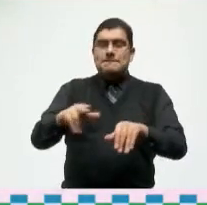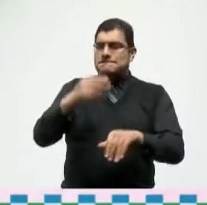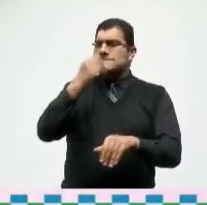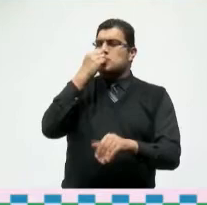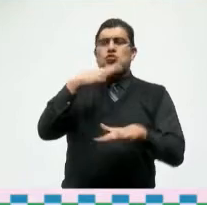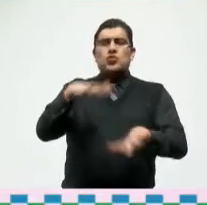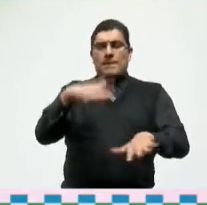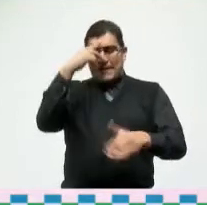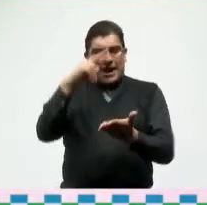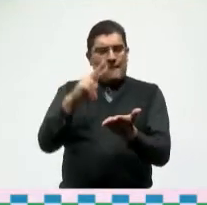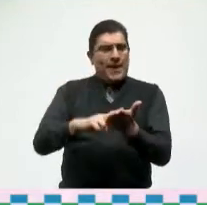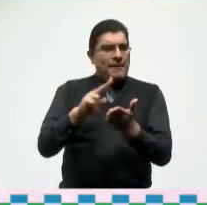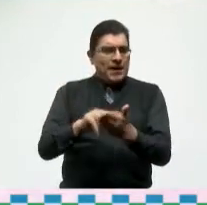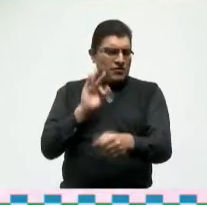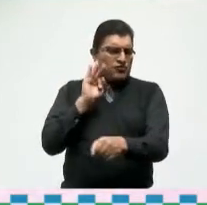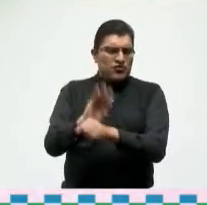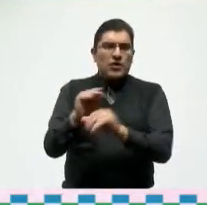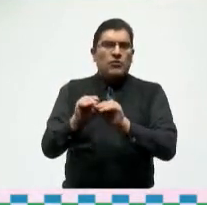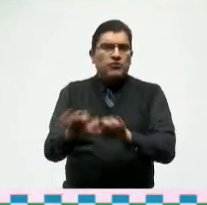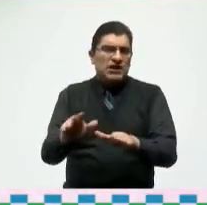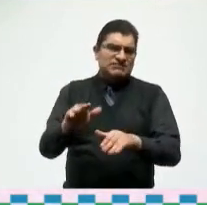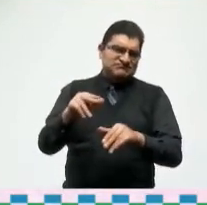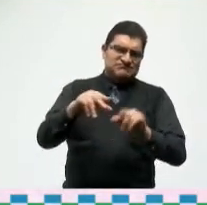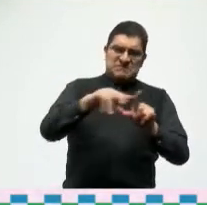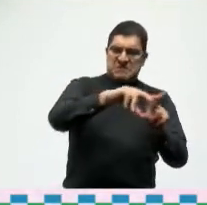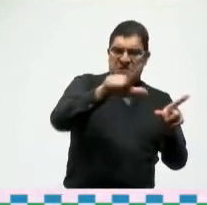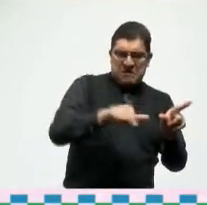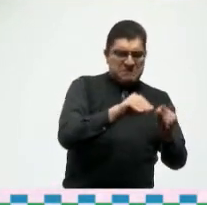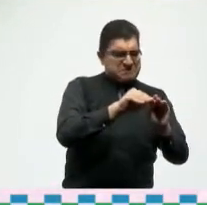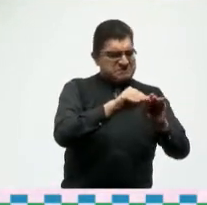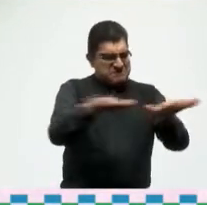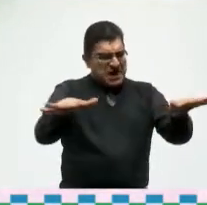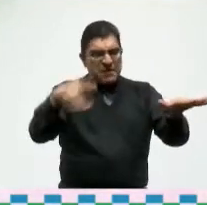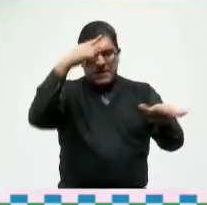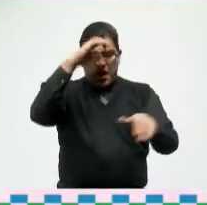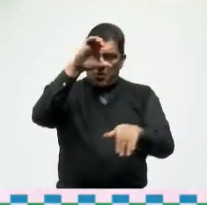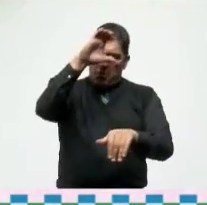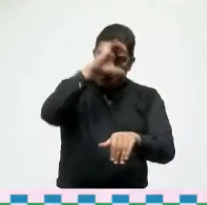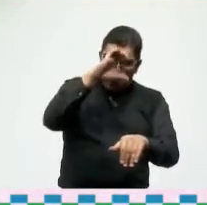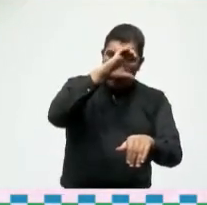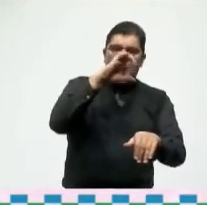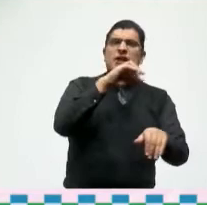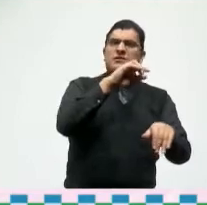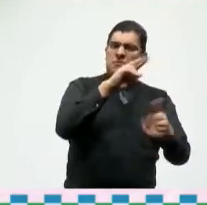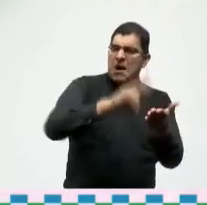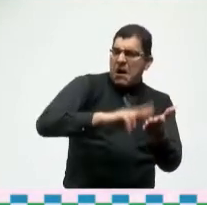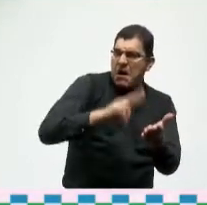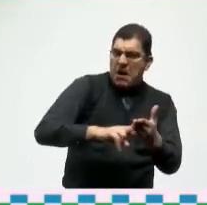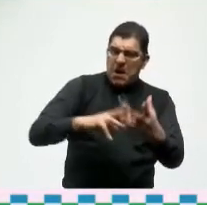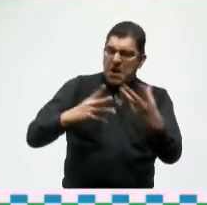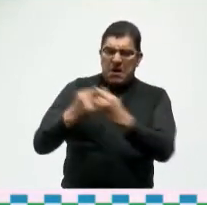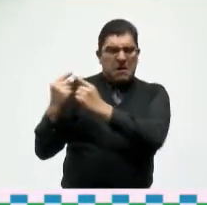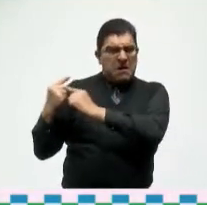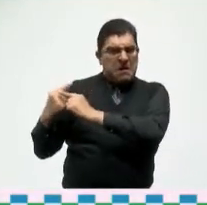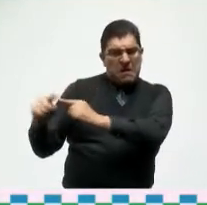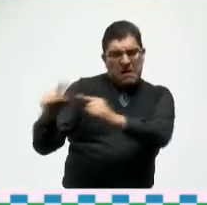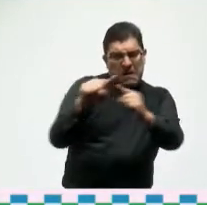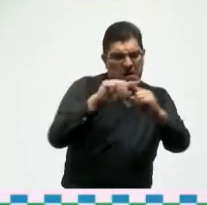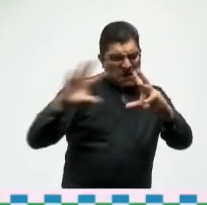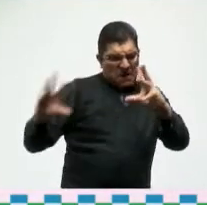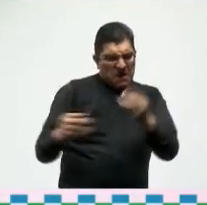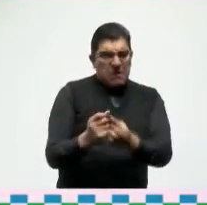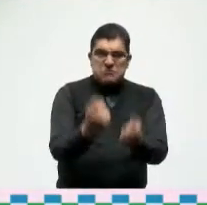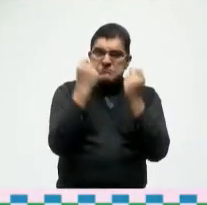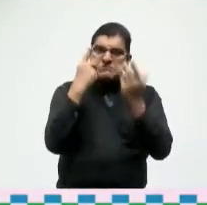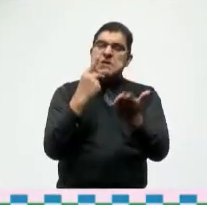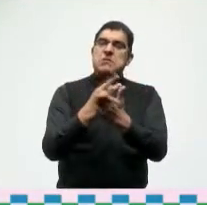potencial para el desarrollo nacional y a la proyección de nuestra cultura valores y la biodiversidad quiero de